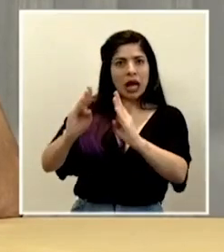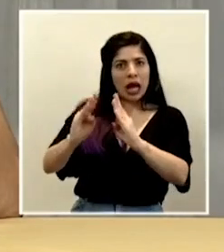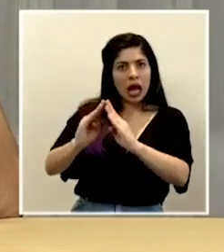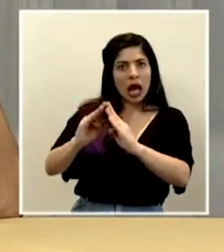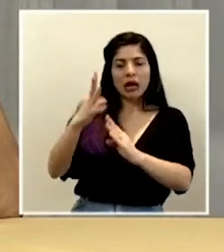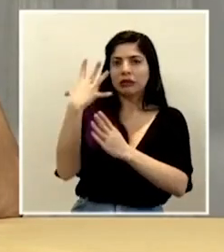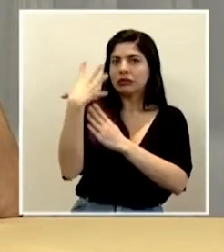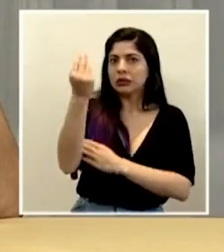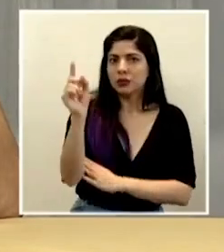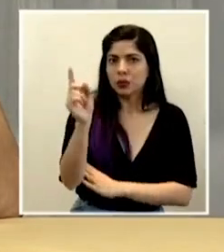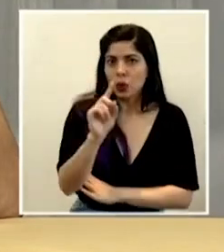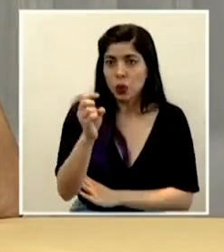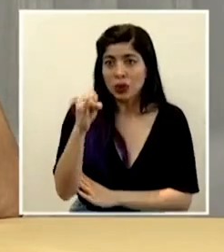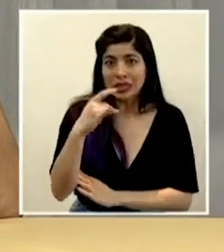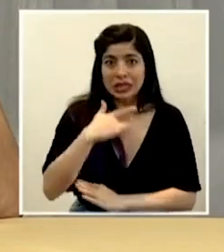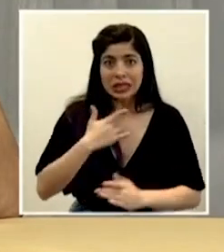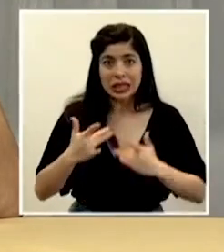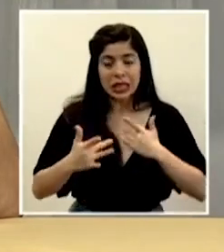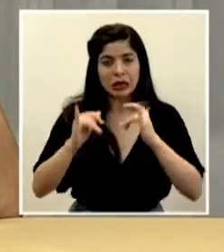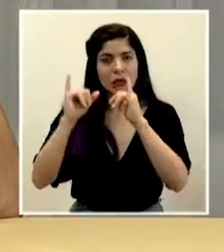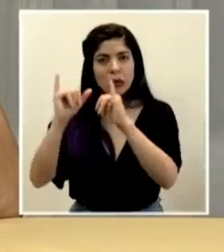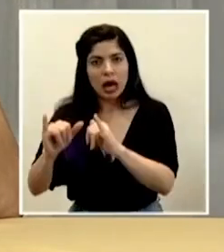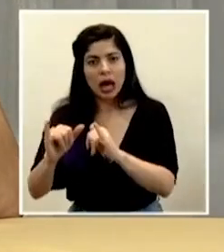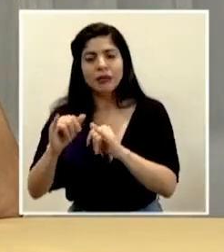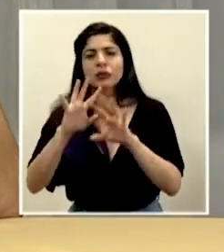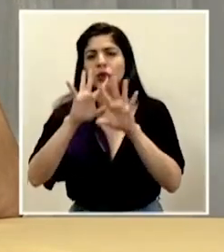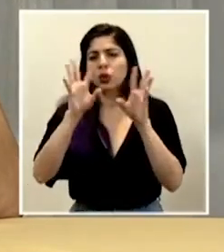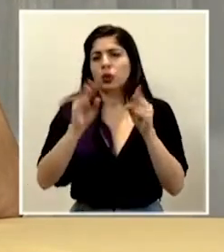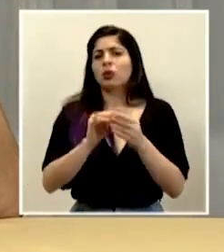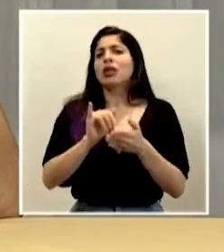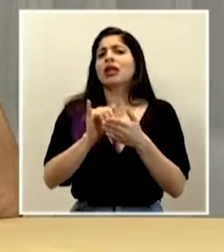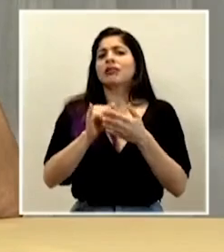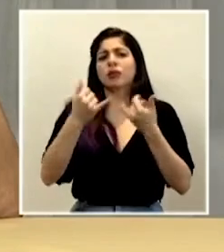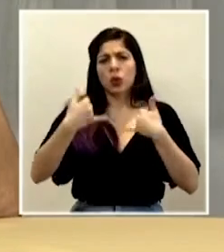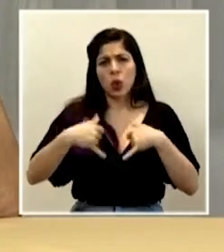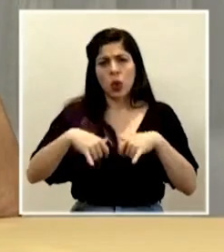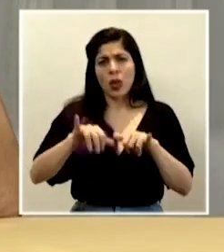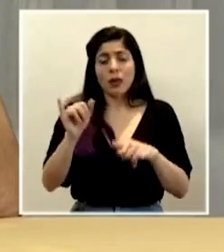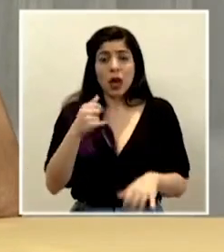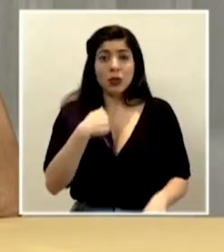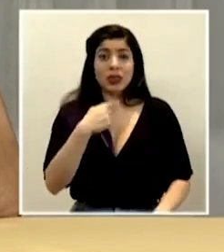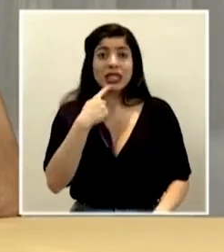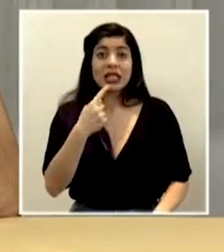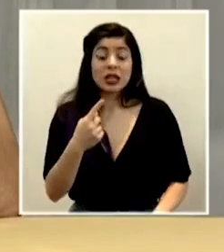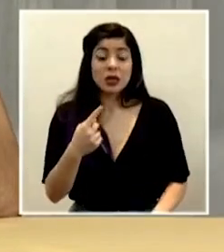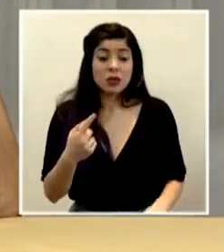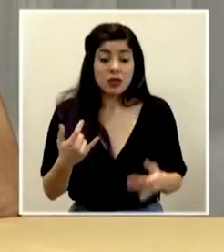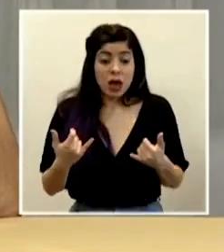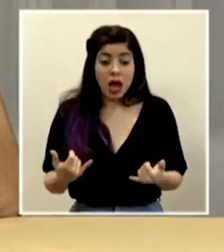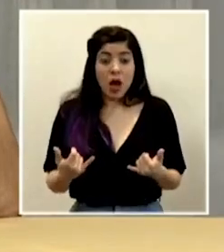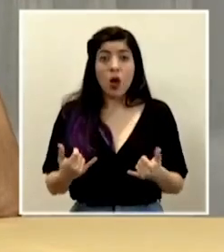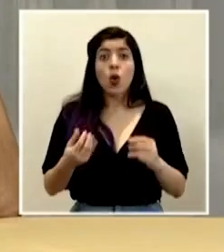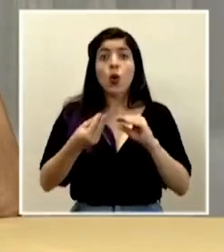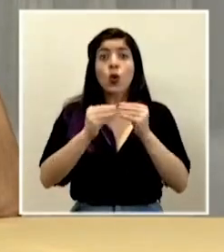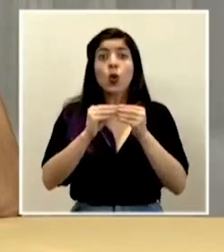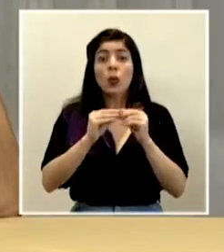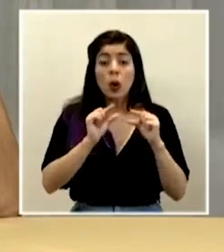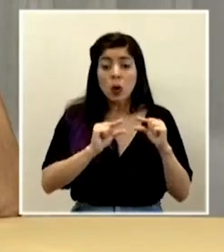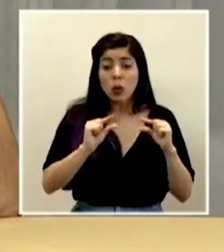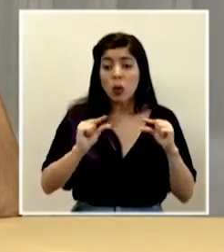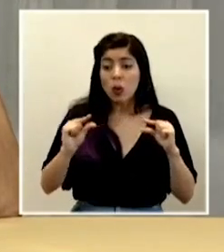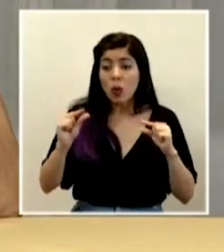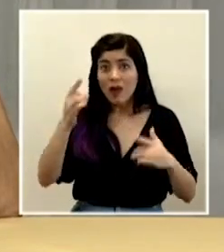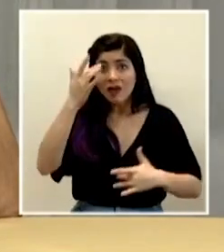y que no salgan las que están con síntomas respiratorios. Así que eso todavía, como indico, el hecho de que tengamos un número bajo de casos